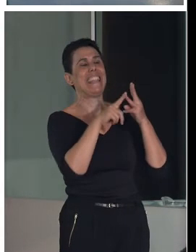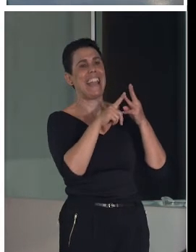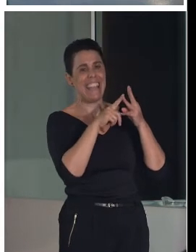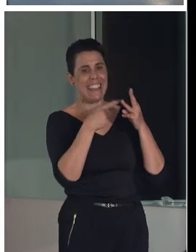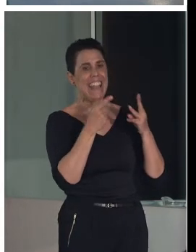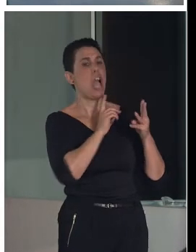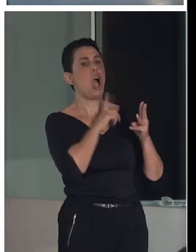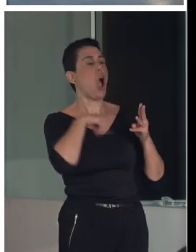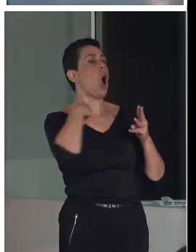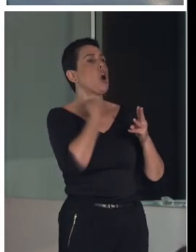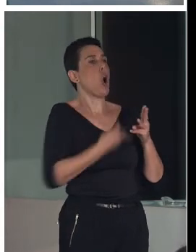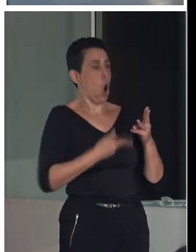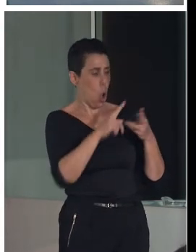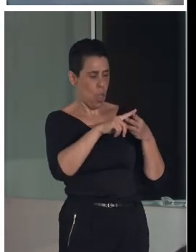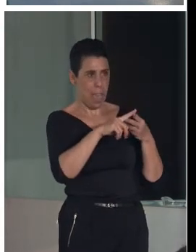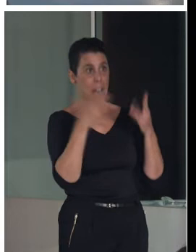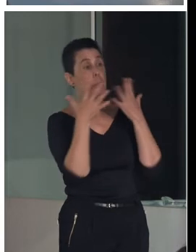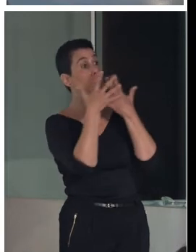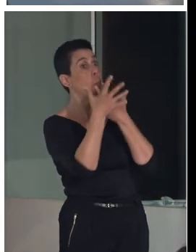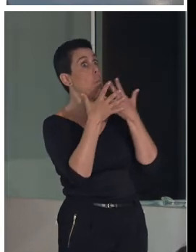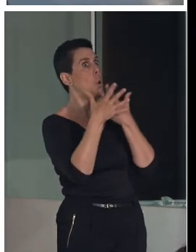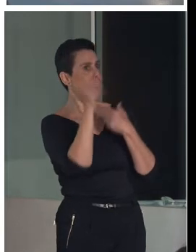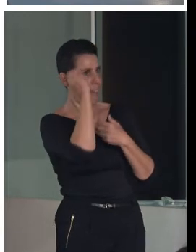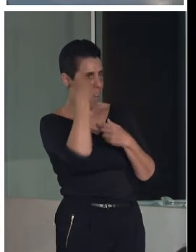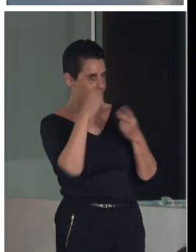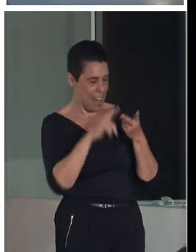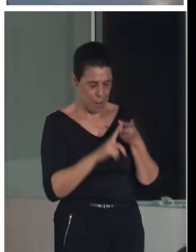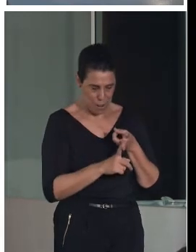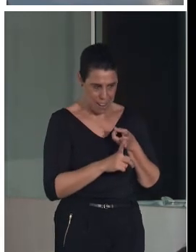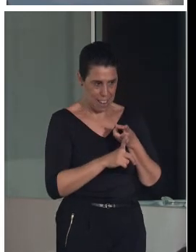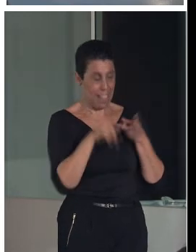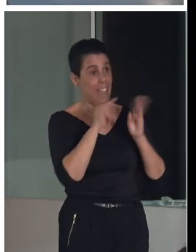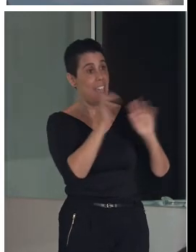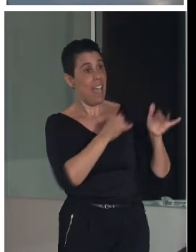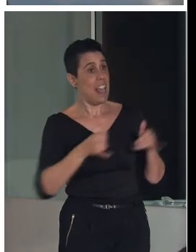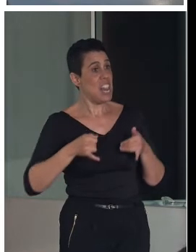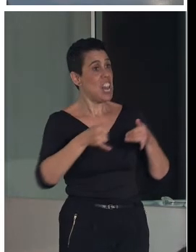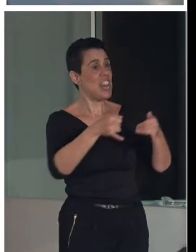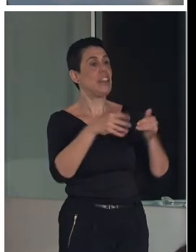la disco de Goya, el Mudéjar, aragonés, y el río Ebro.